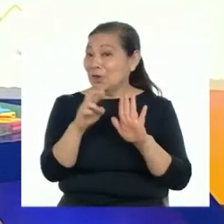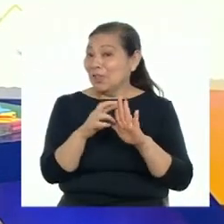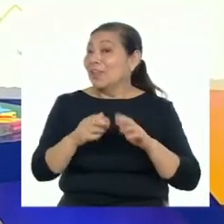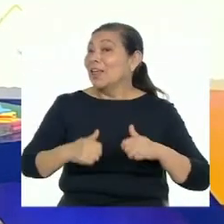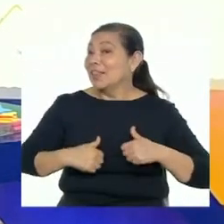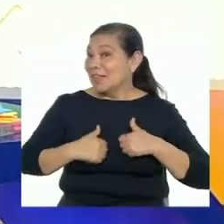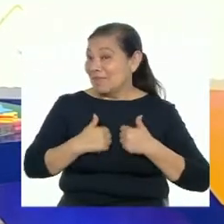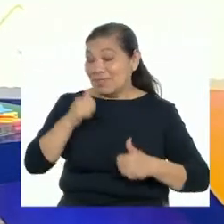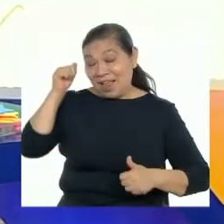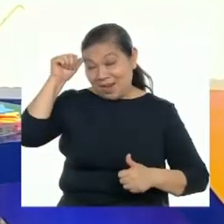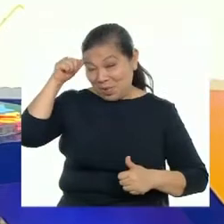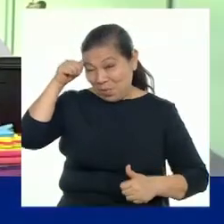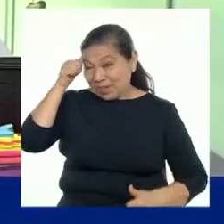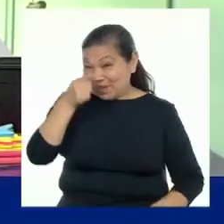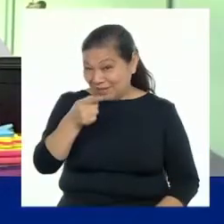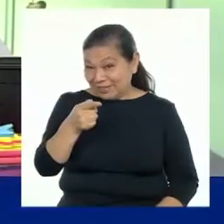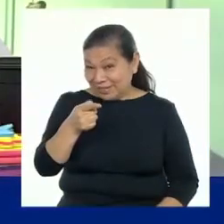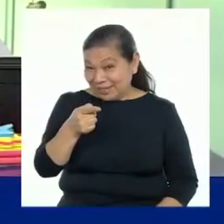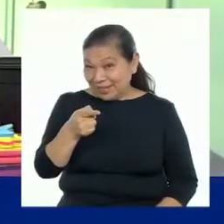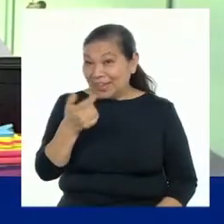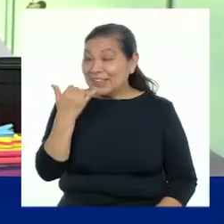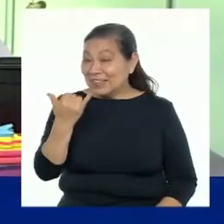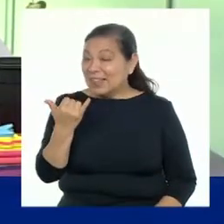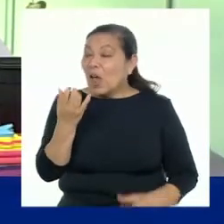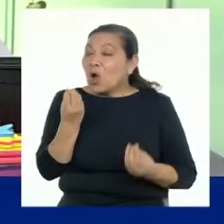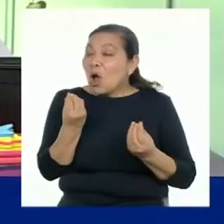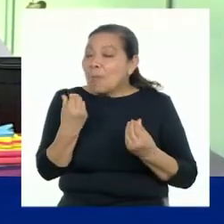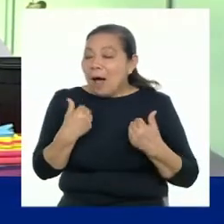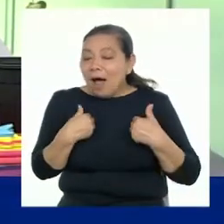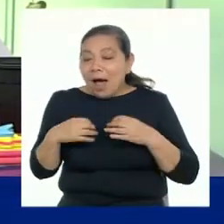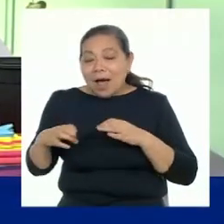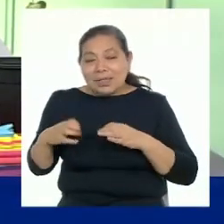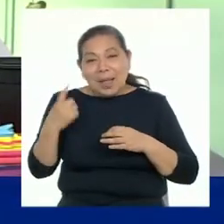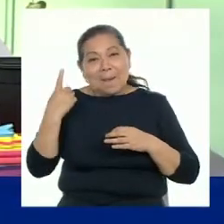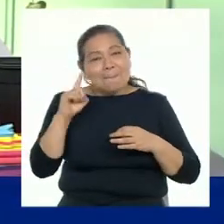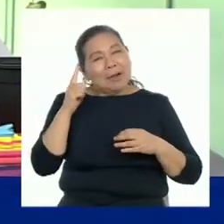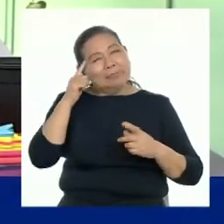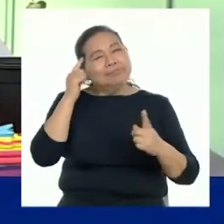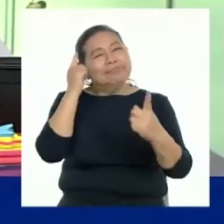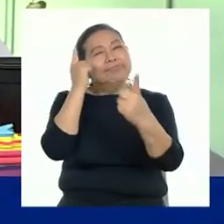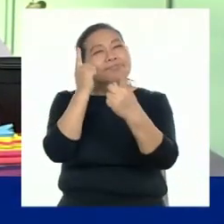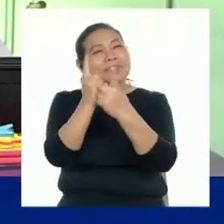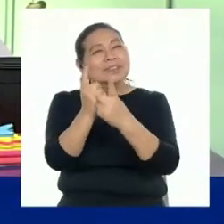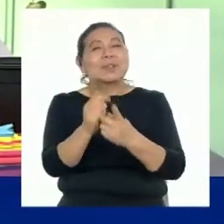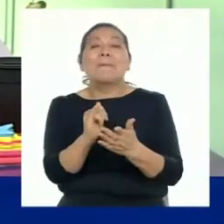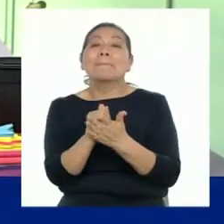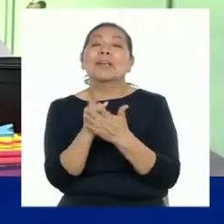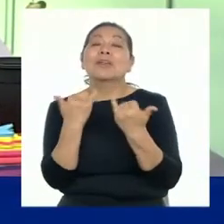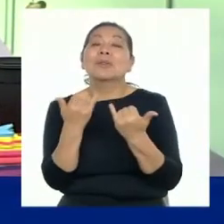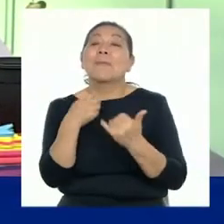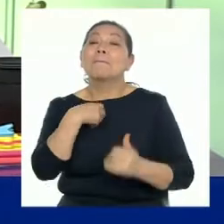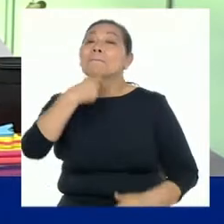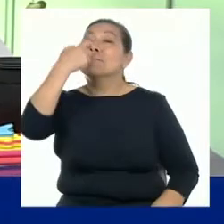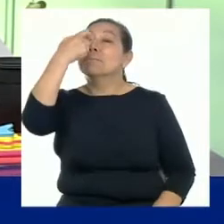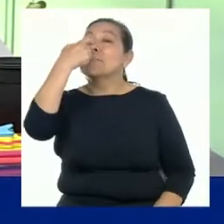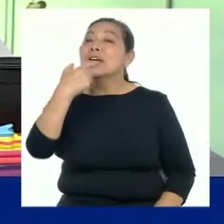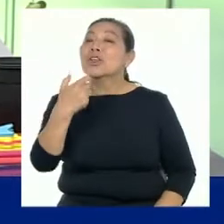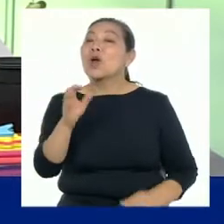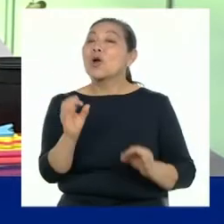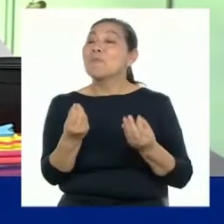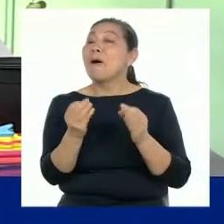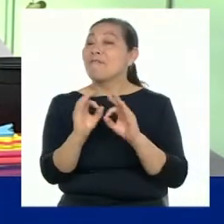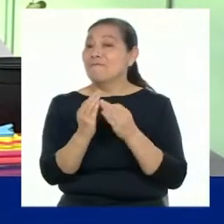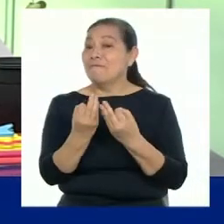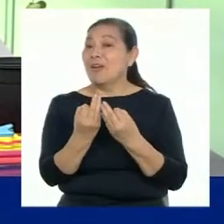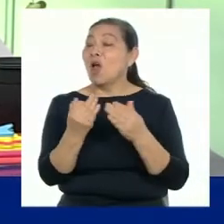de vida. ¿Recuerdan lo que era? Es la estrategia que diseñaremos para alcanzar nuestras metas a nivel personal y familiar